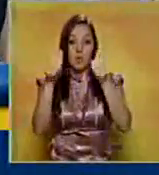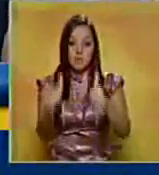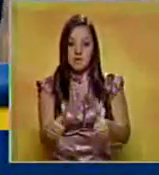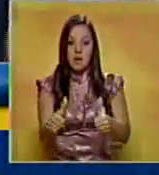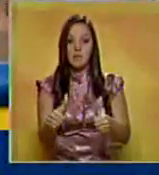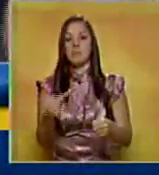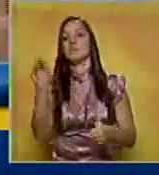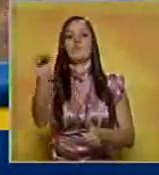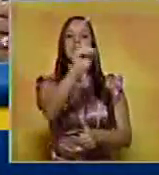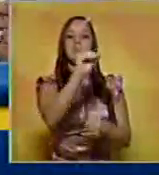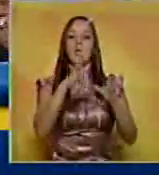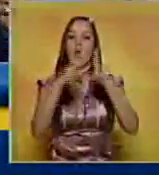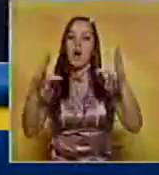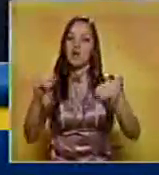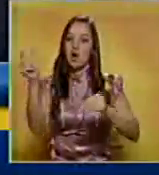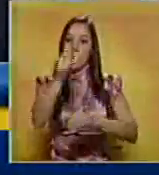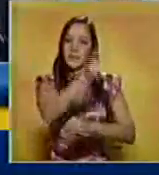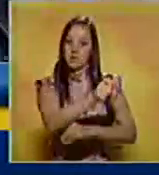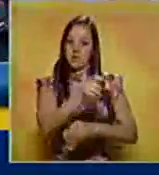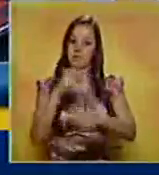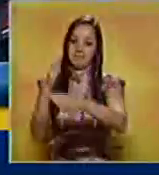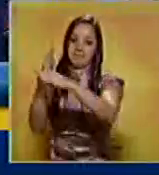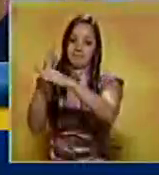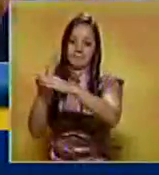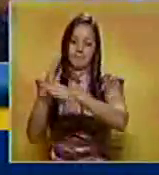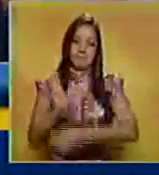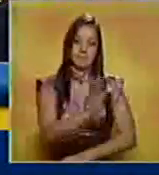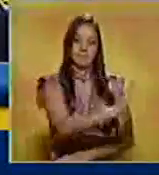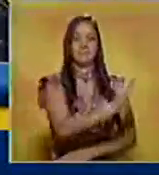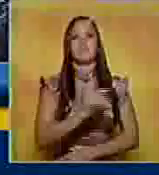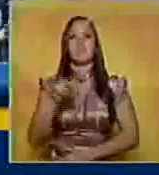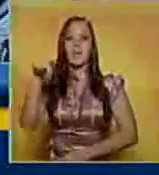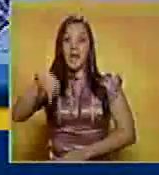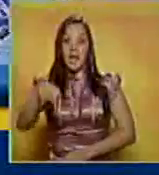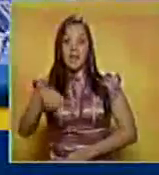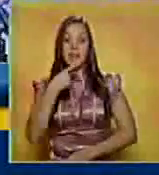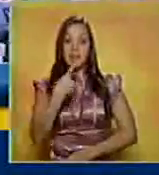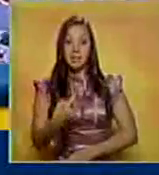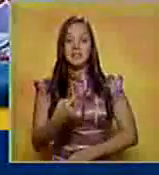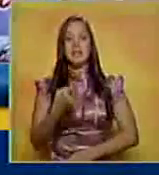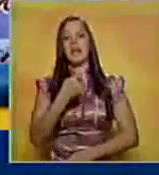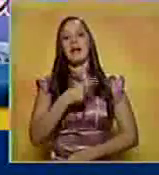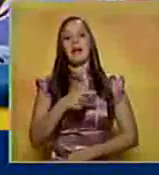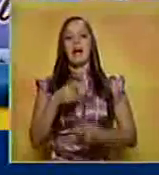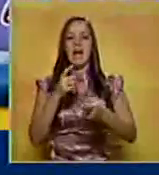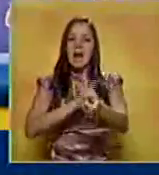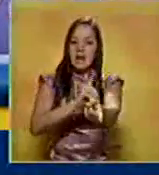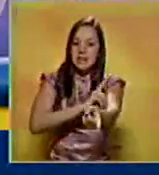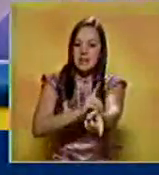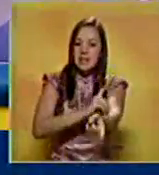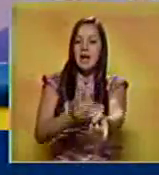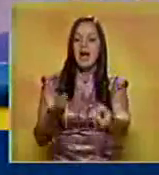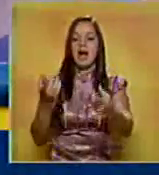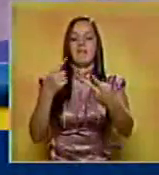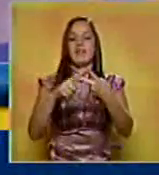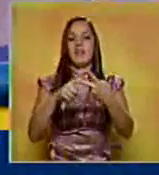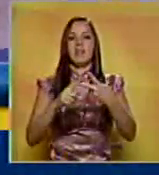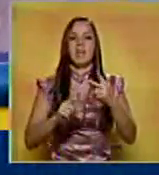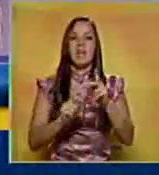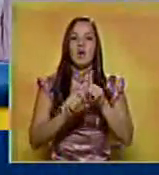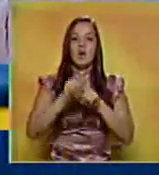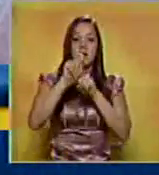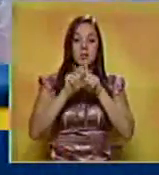Hacemos un llamado a todas las personas. En Raventura, las enfermedades crónicas como la hipertensión, la diabetes, hipoteroidismo, será una de las